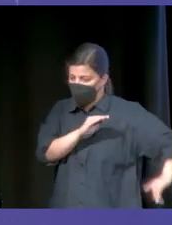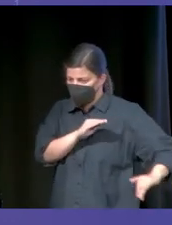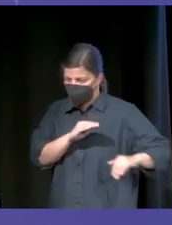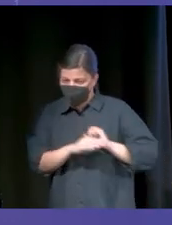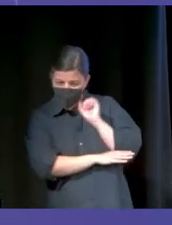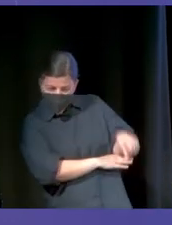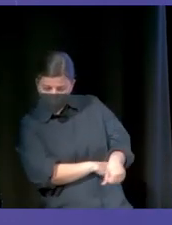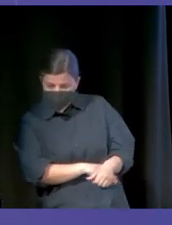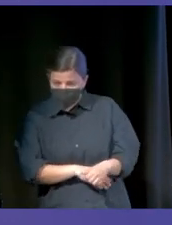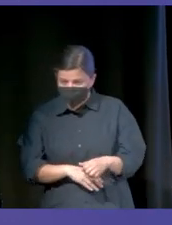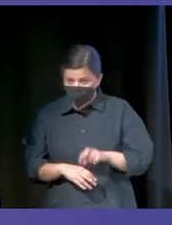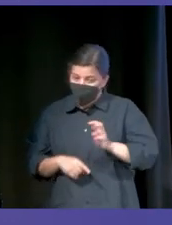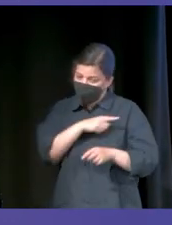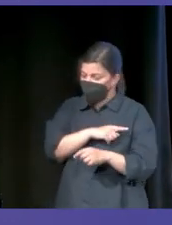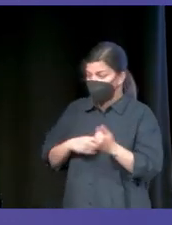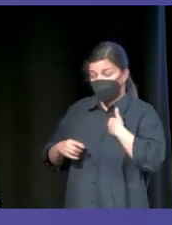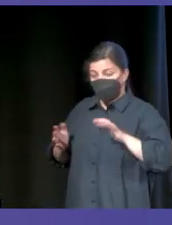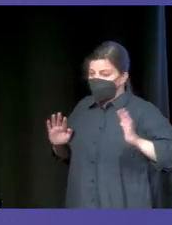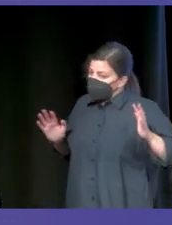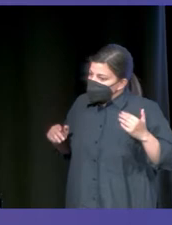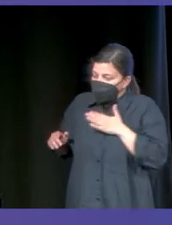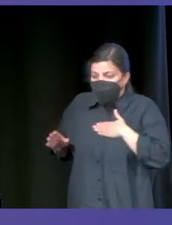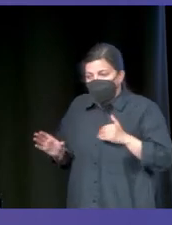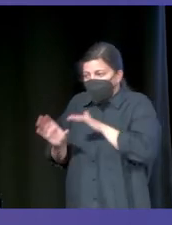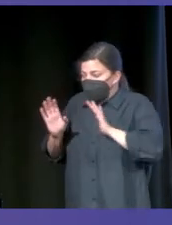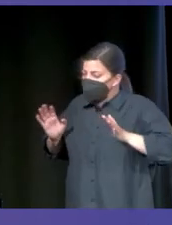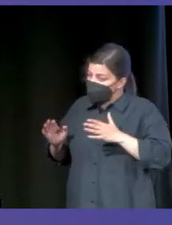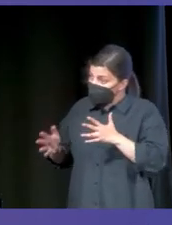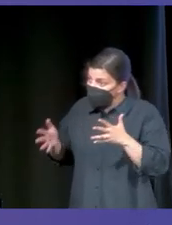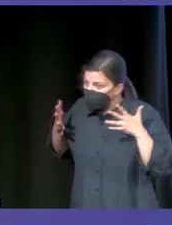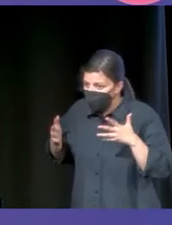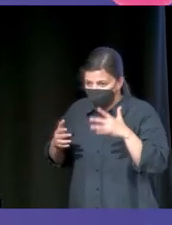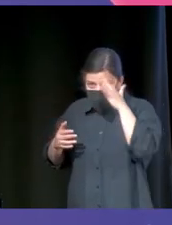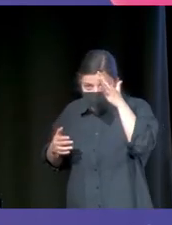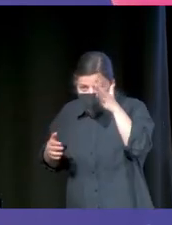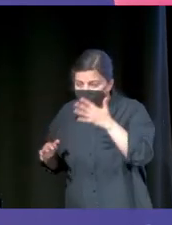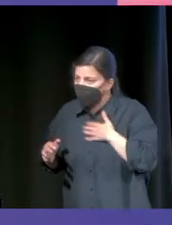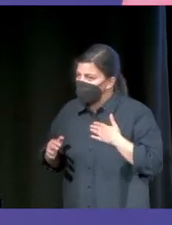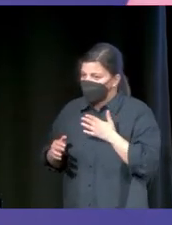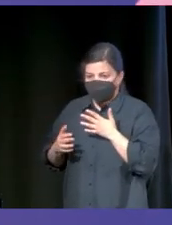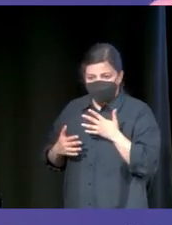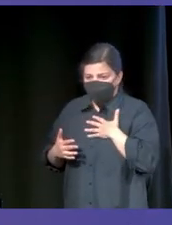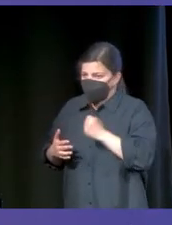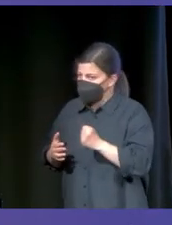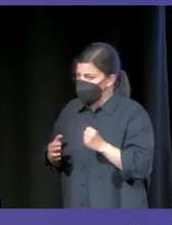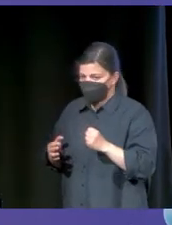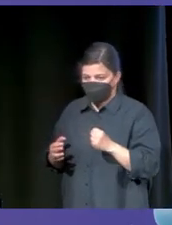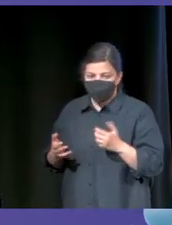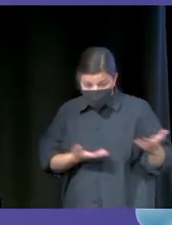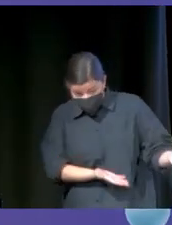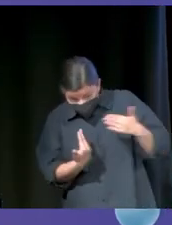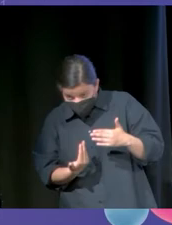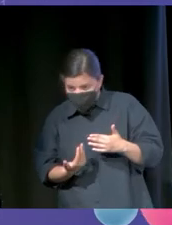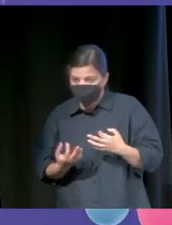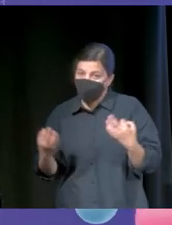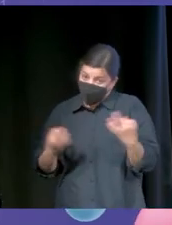Y también alguien que vive allí en ese extremo. Que dice, no, yo no quiero meterme, me encantaría. Es mi sueño, pero no me atrevo. Hay que animar a esos. Si tenéis